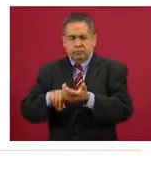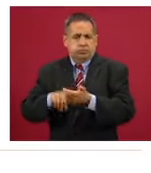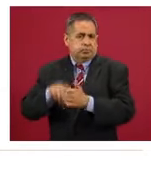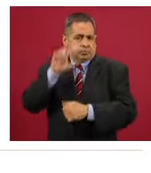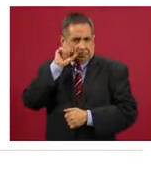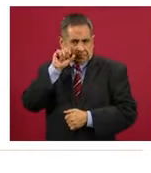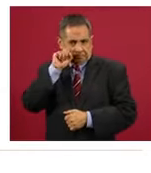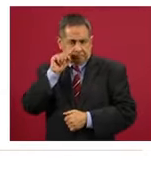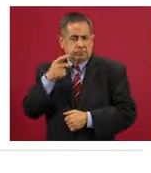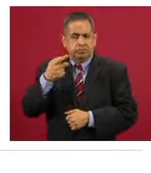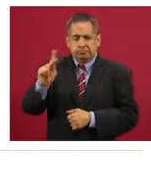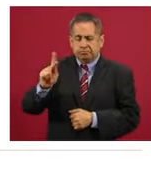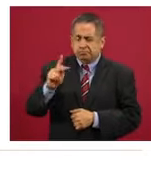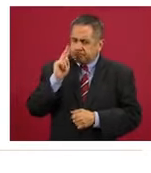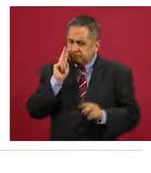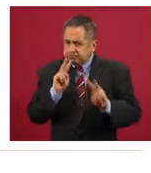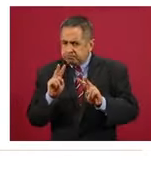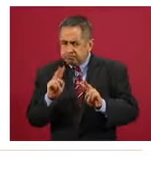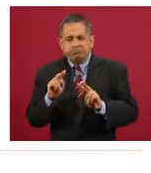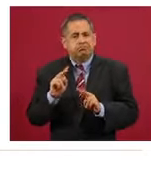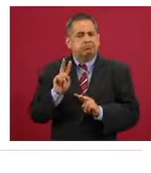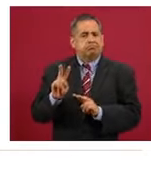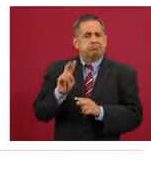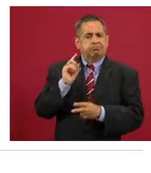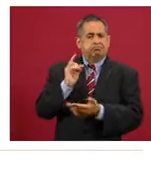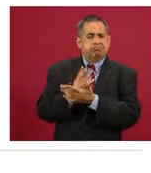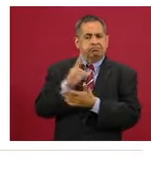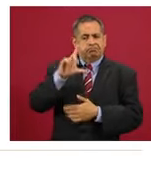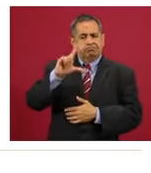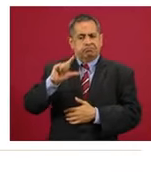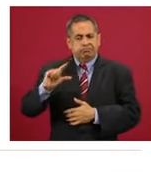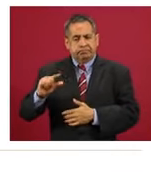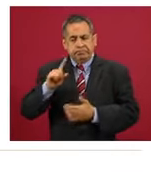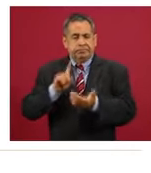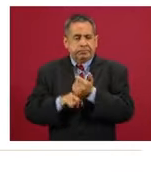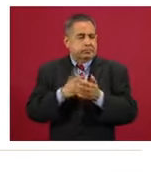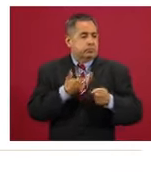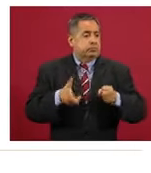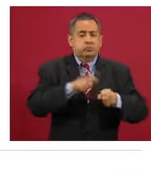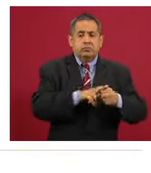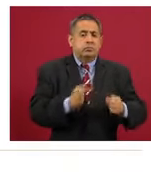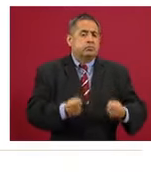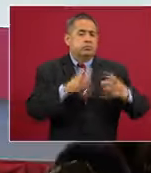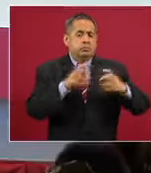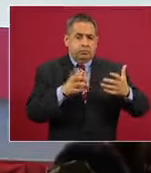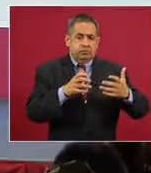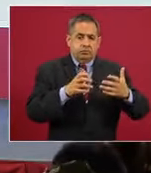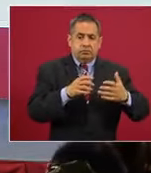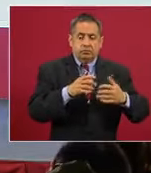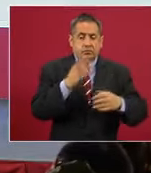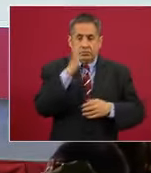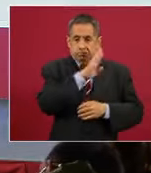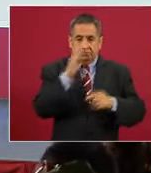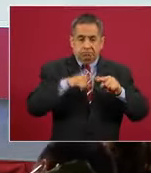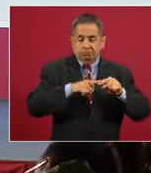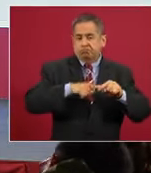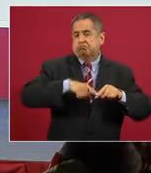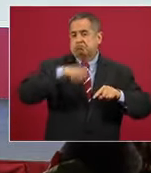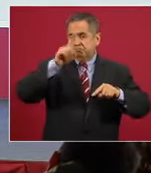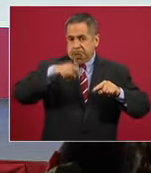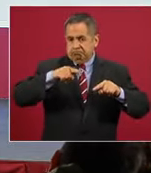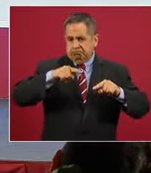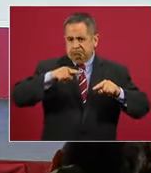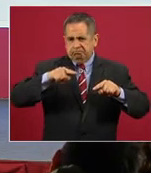pero también va con una clara tendencia a la baja. La siguiente, lo que muestra es la ocupación hospitalaria, tuvo dos periodos, una lenta ocupación,